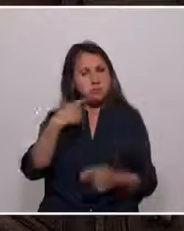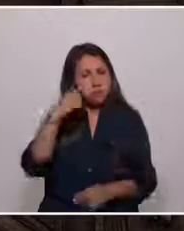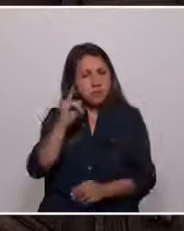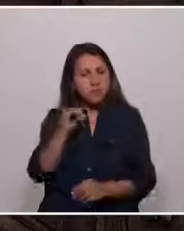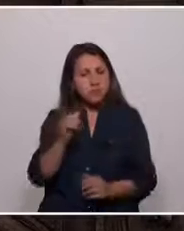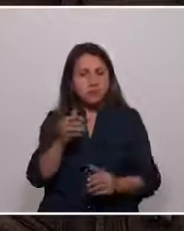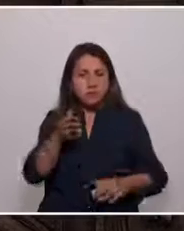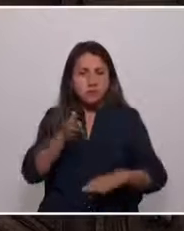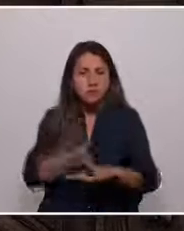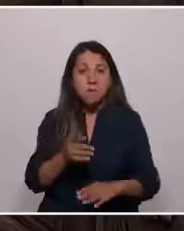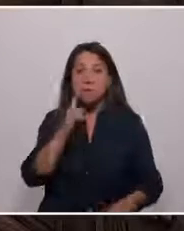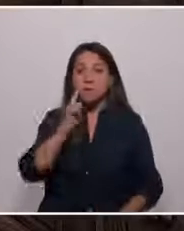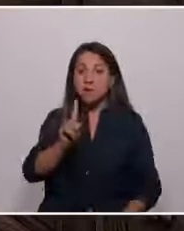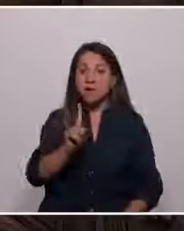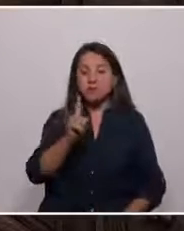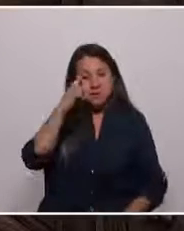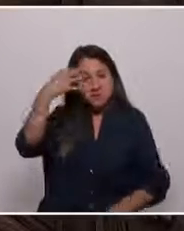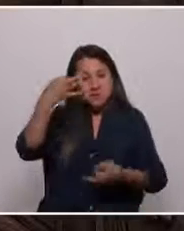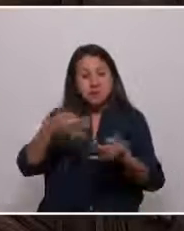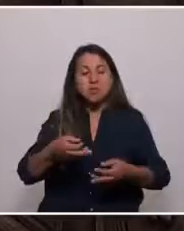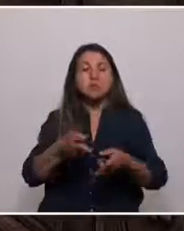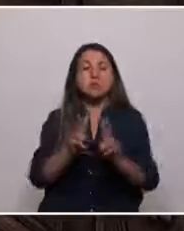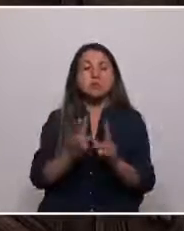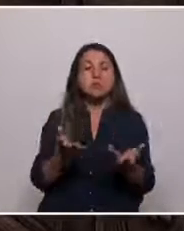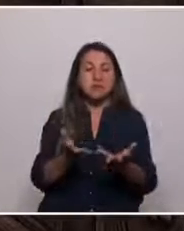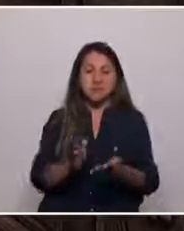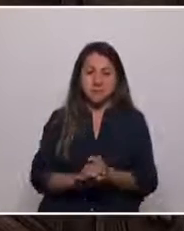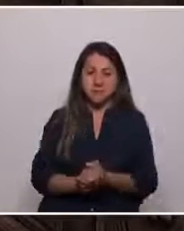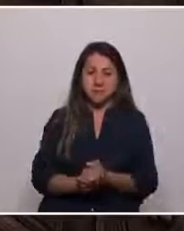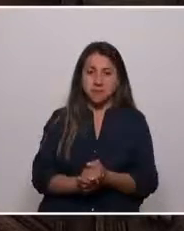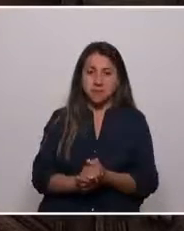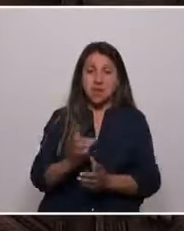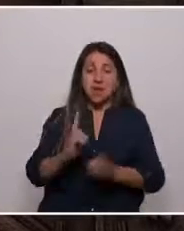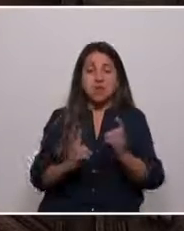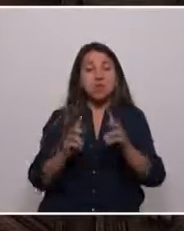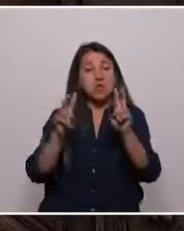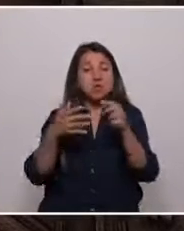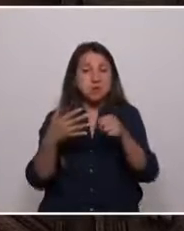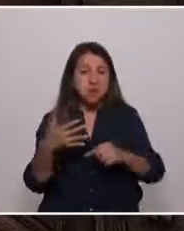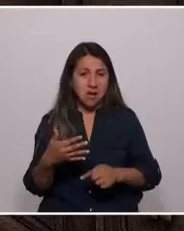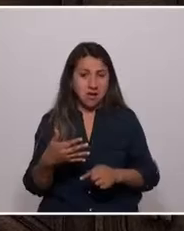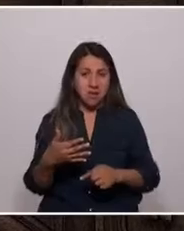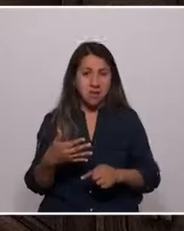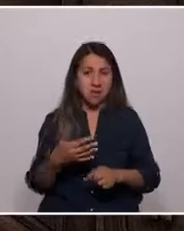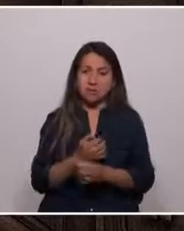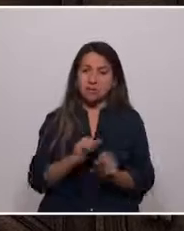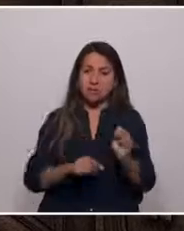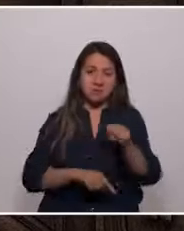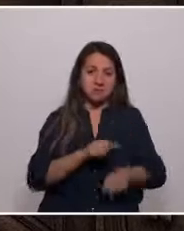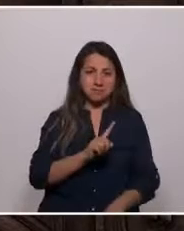Pero con la misma convicción me permito señalar que hay aspectos que considero intransables.